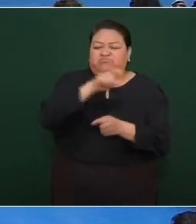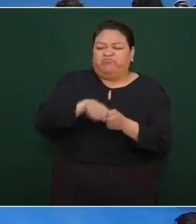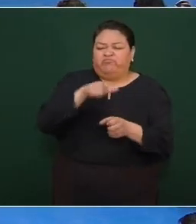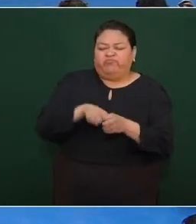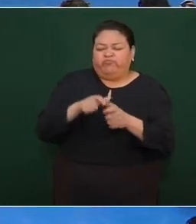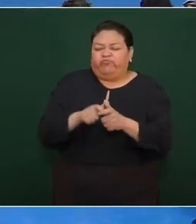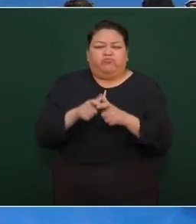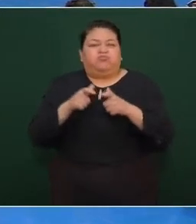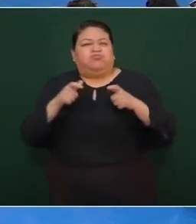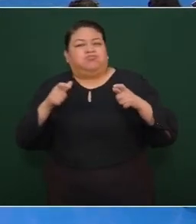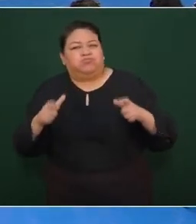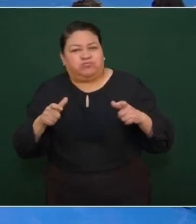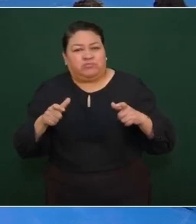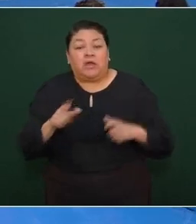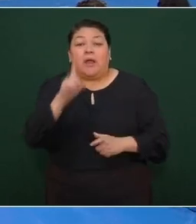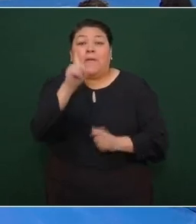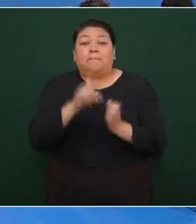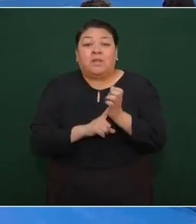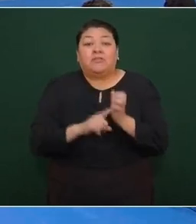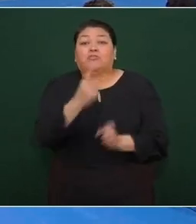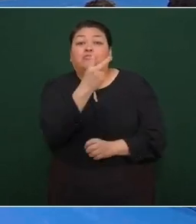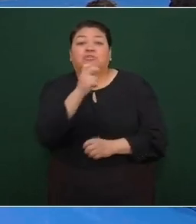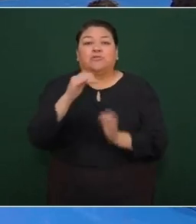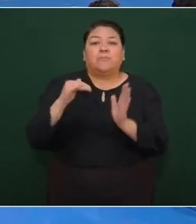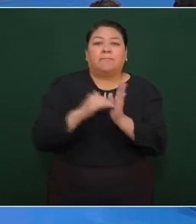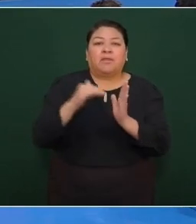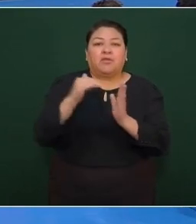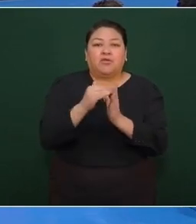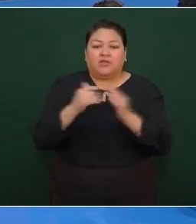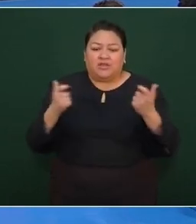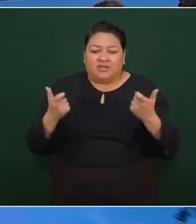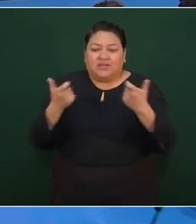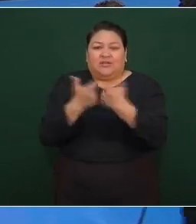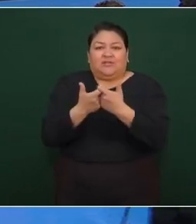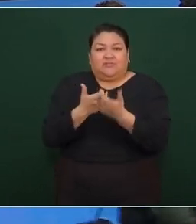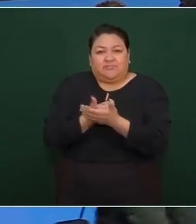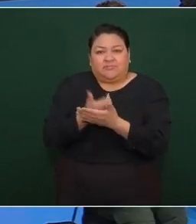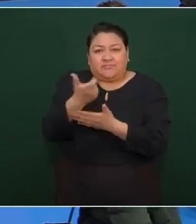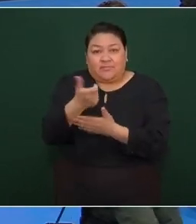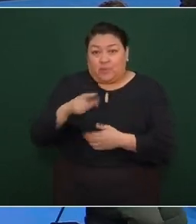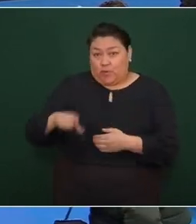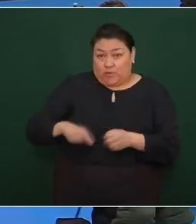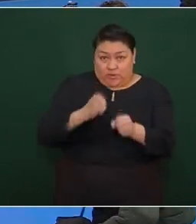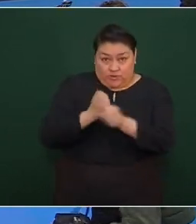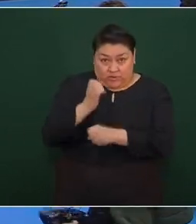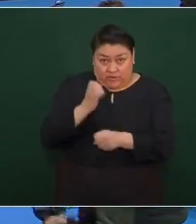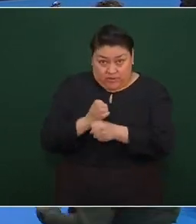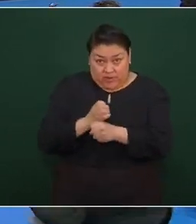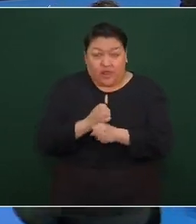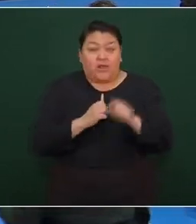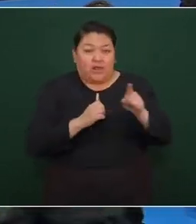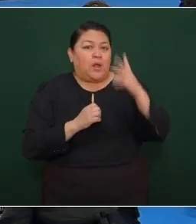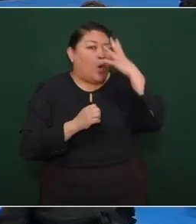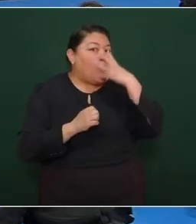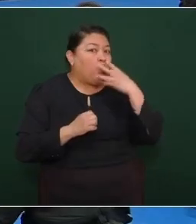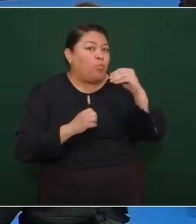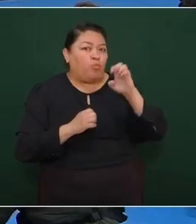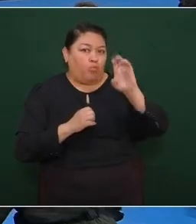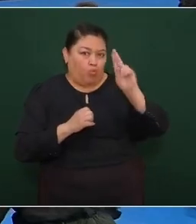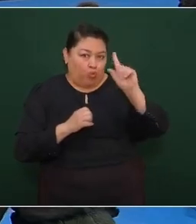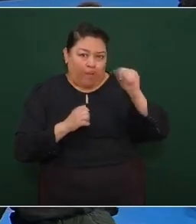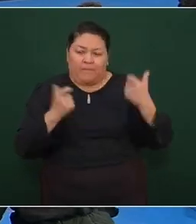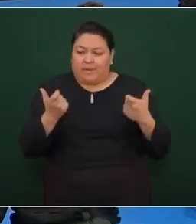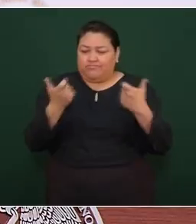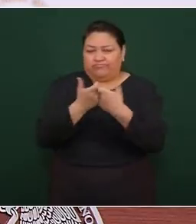Son 1.200 millones de pesos de manera bipartita entre el Gobierno del Estado y la Benemérito Universidad Autónoma de